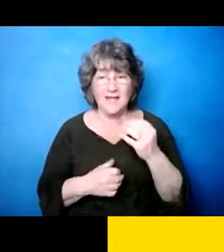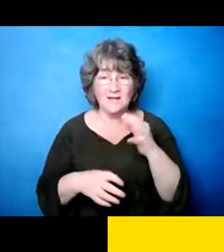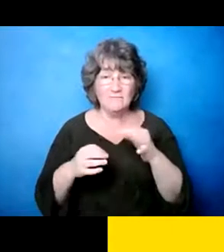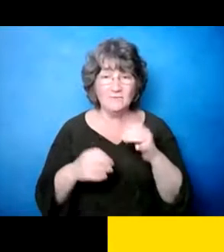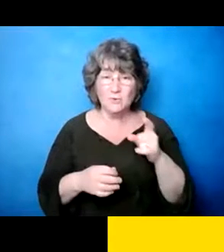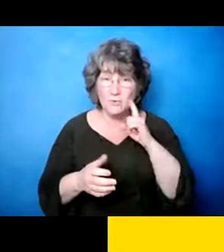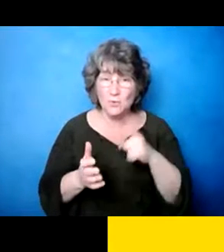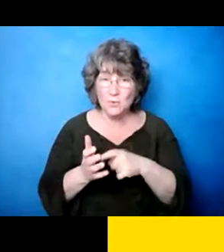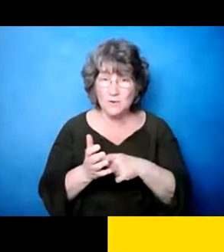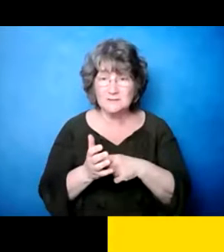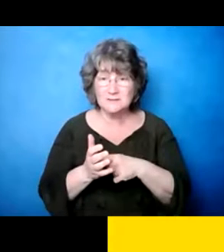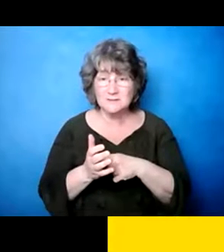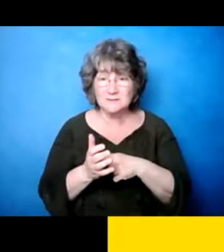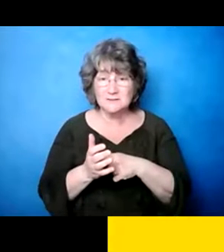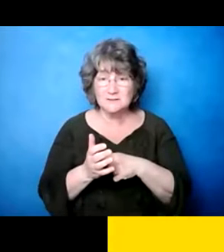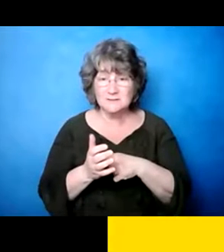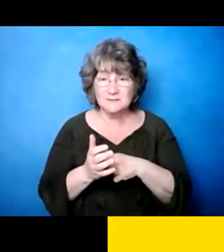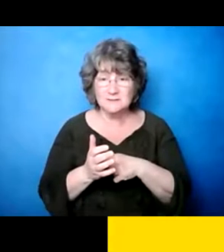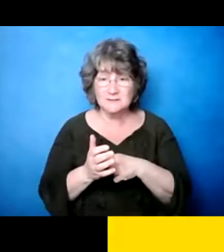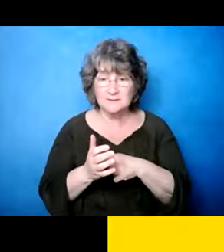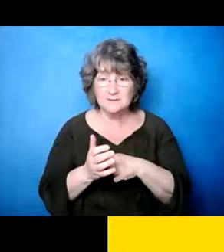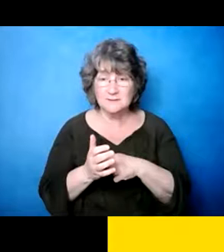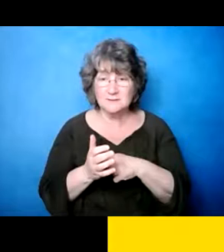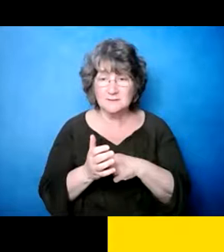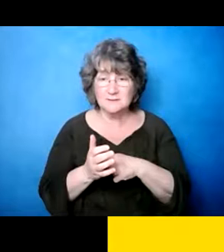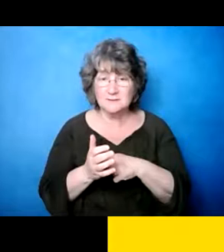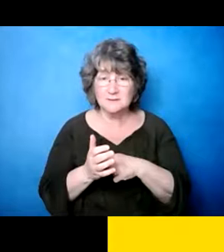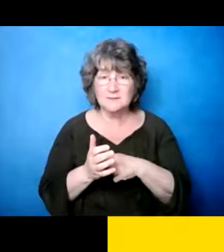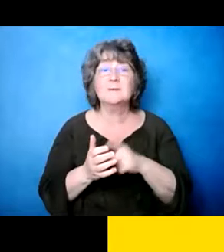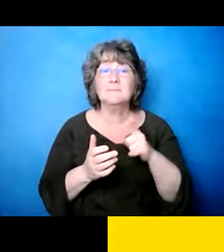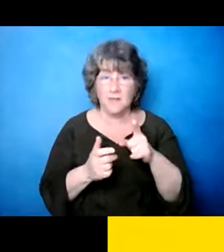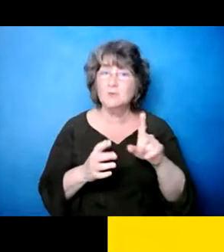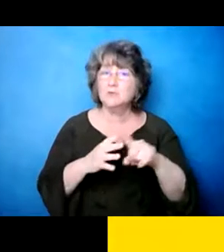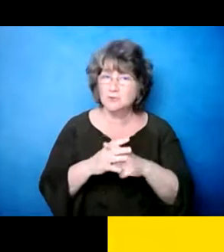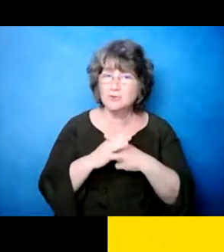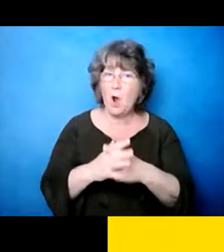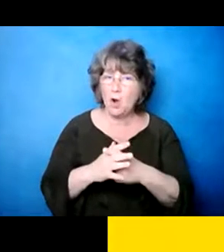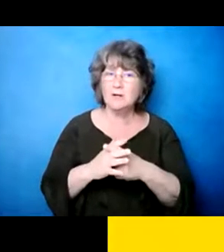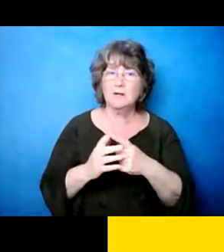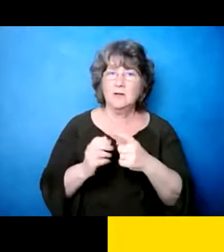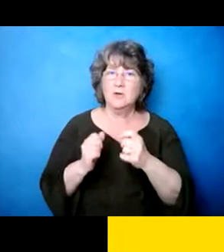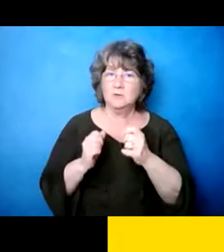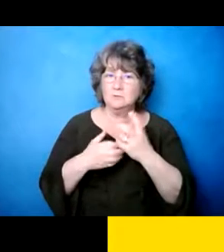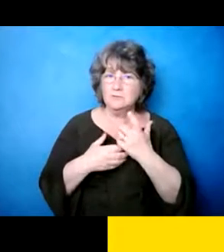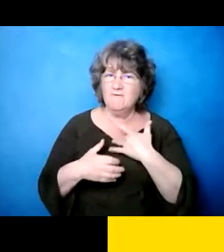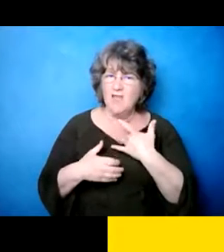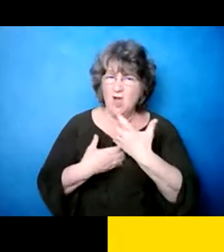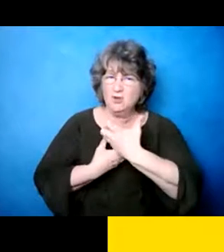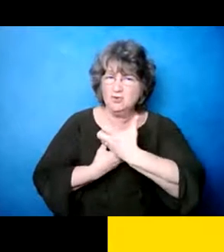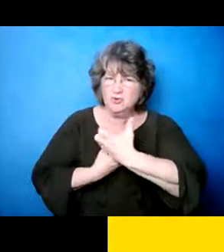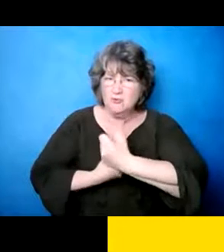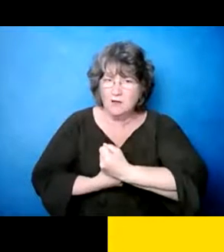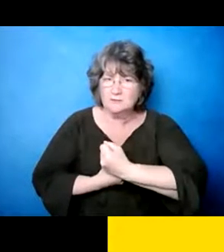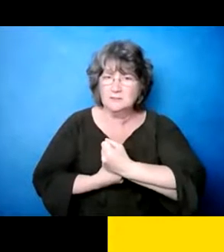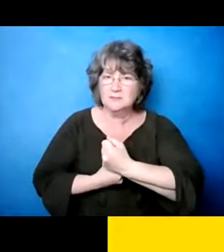tratar de entrar a su lugar y también pensar y dejarle a